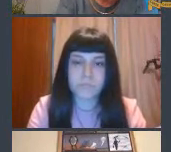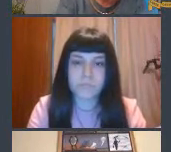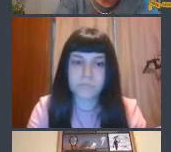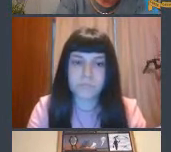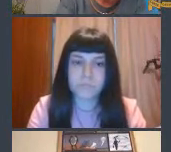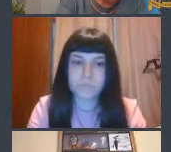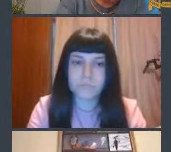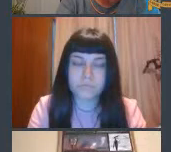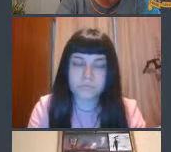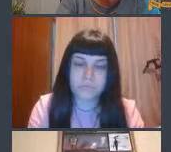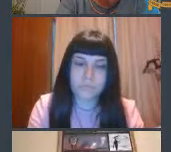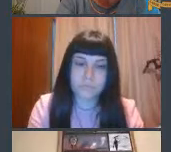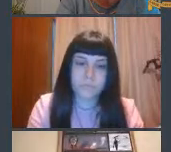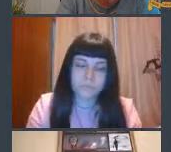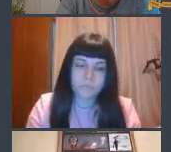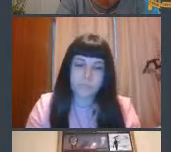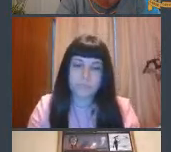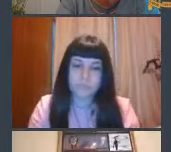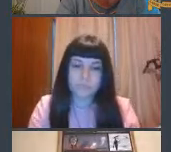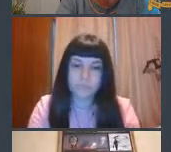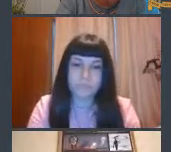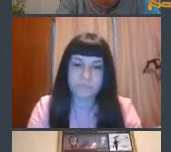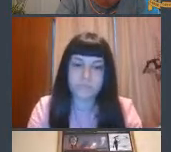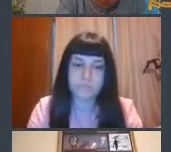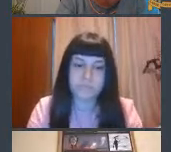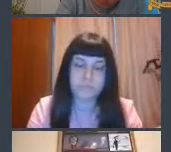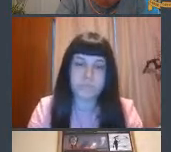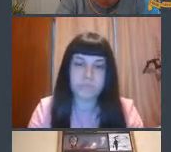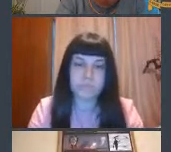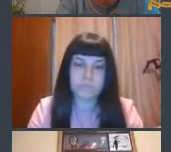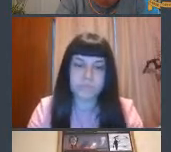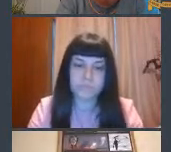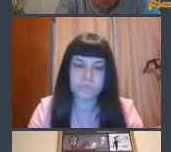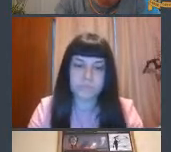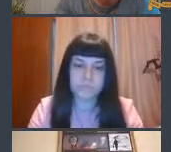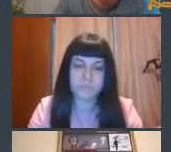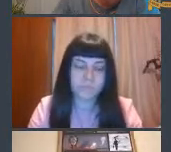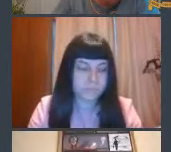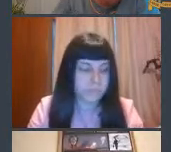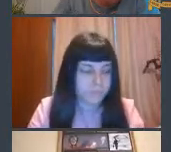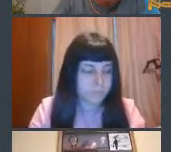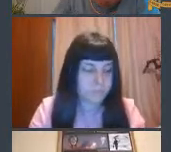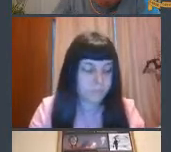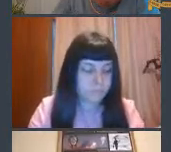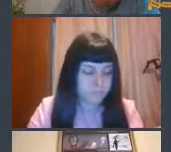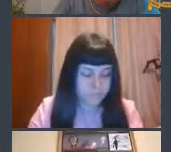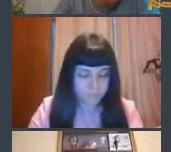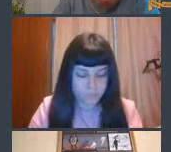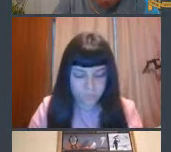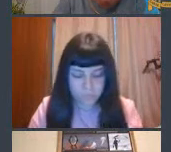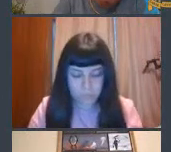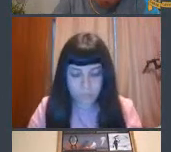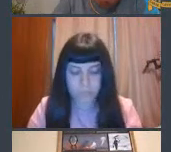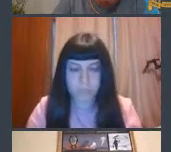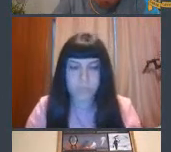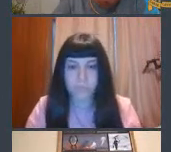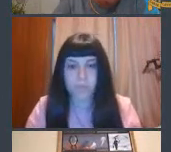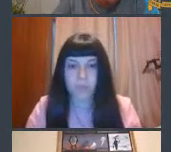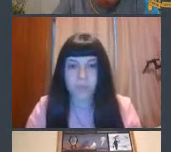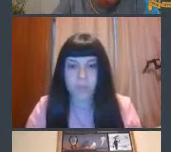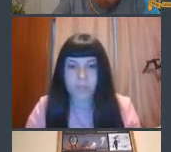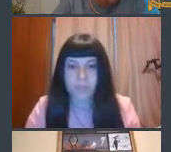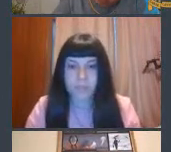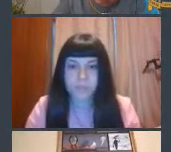-2030, que nos llama a contribuir de manera colectiva un desarrollo sostenible. En particular, uno de los ejes que